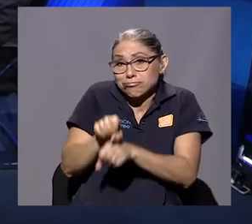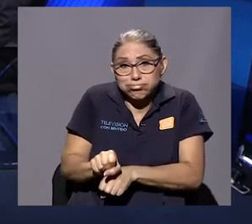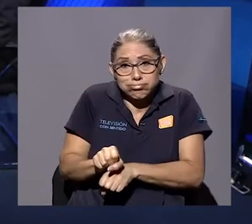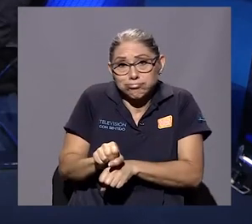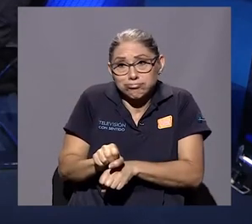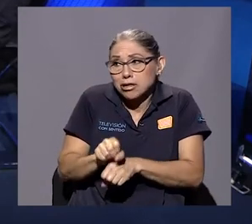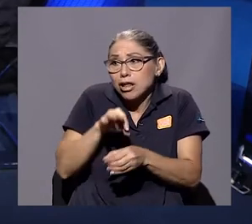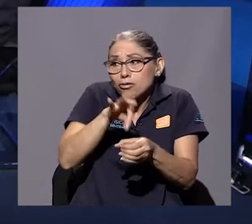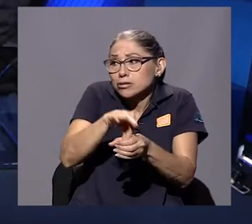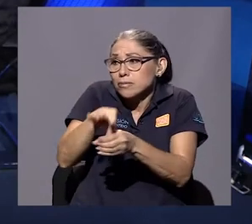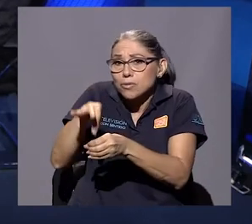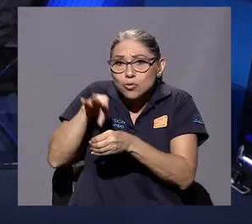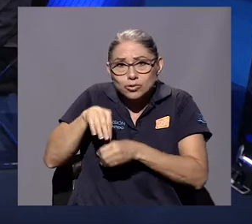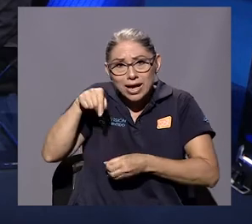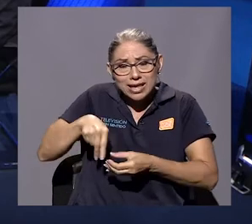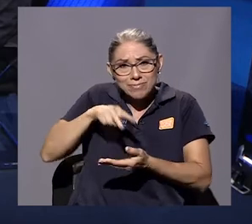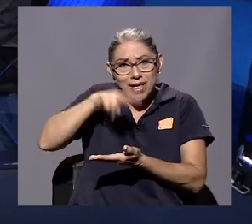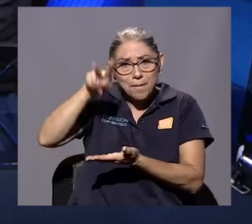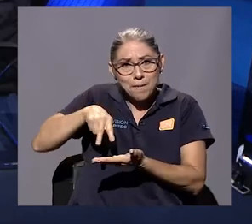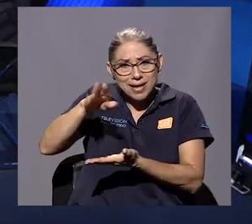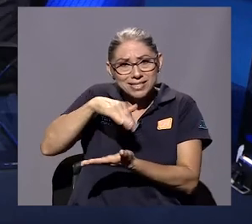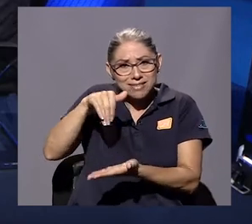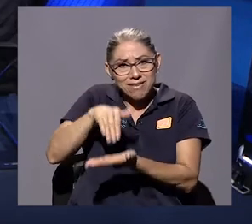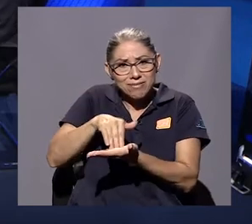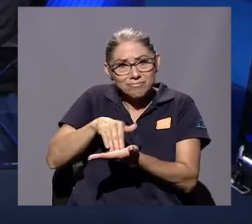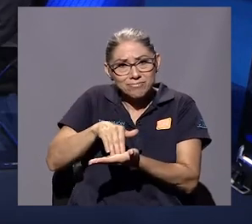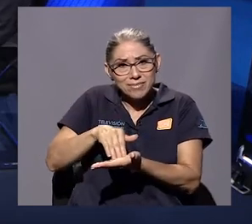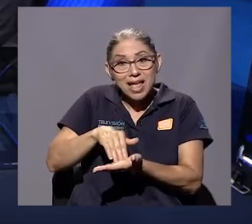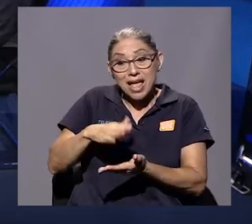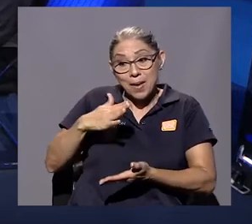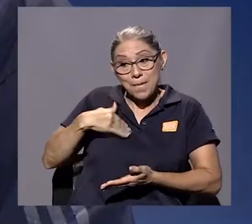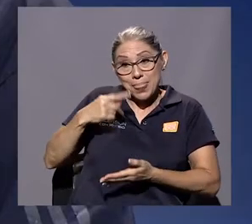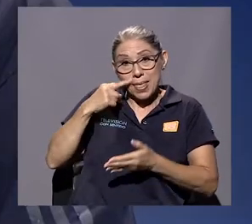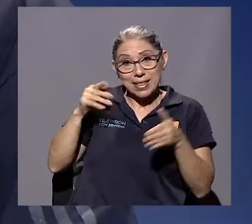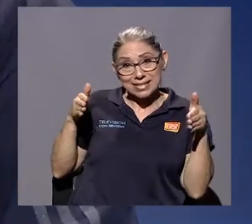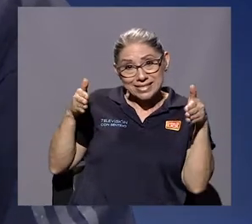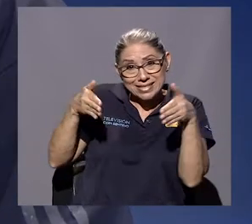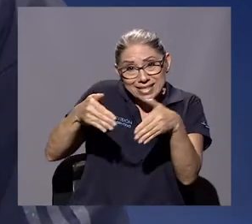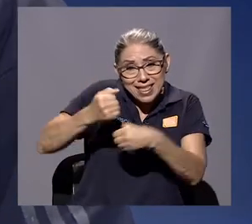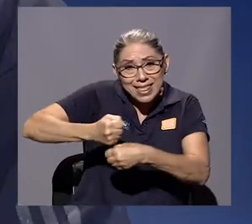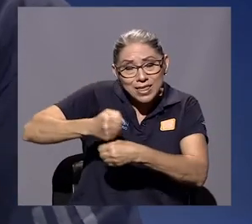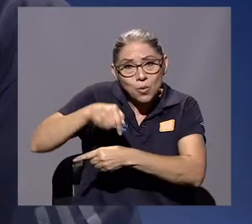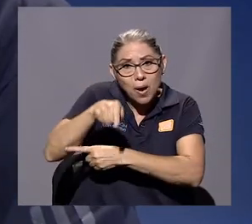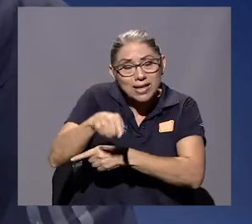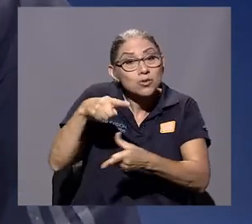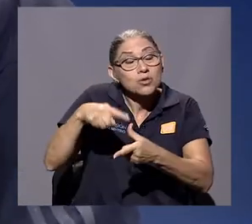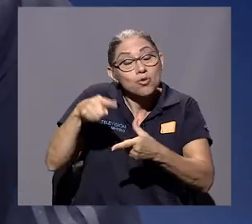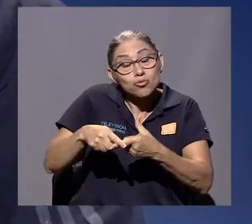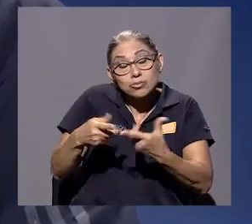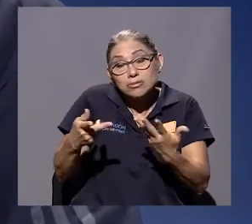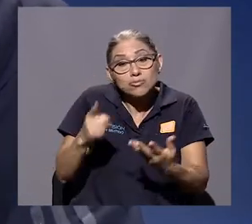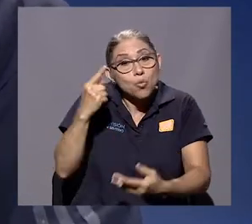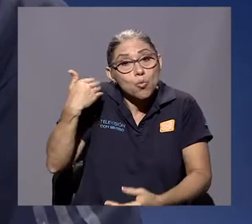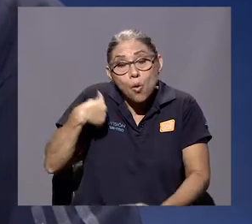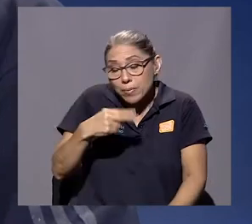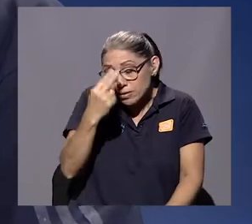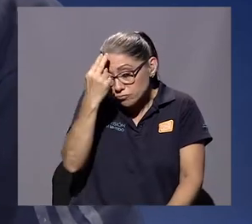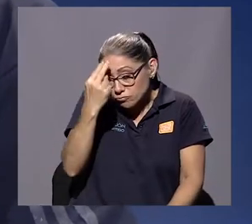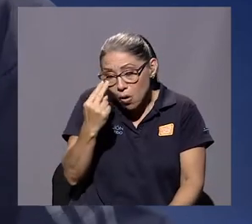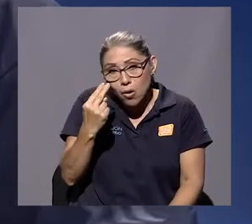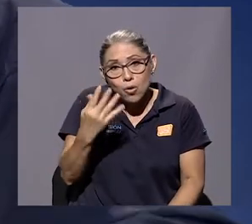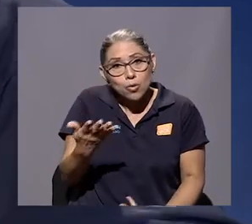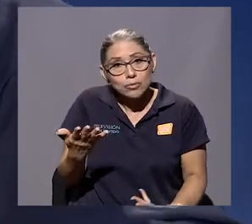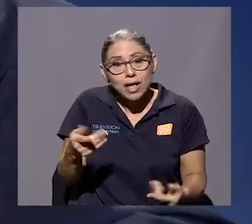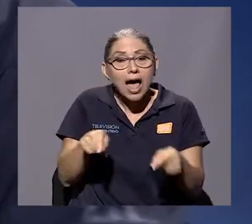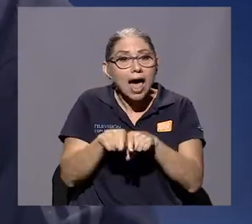produce aquí en el Valle Central, y él se dedicó a eso, entonces se convirtió en un hombre rústico, y era